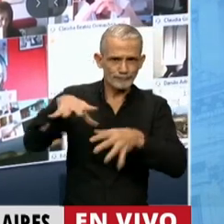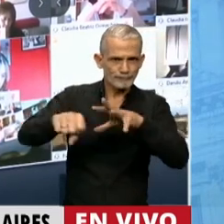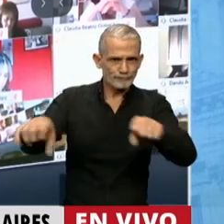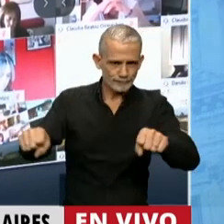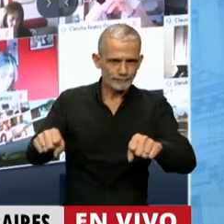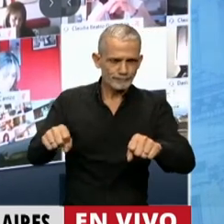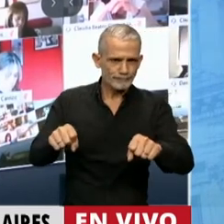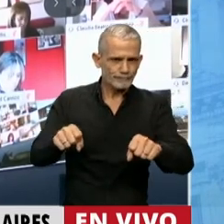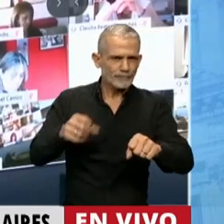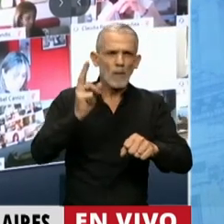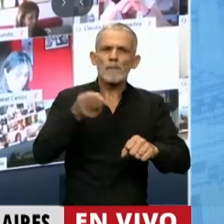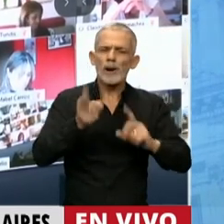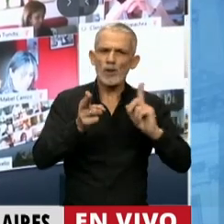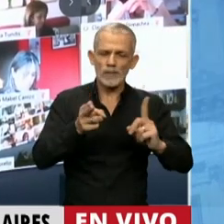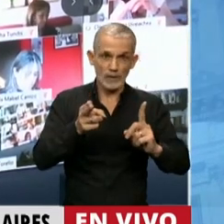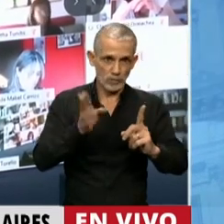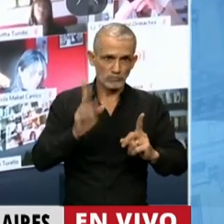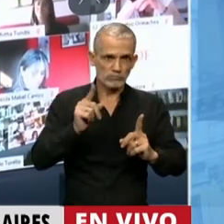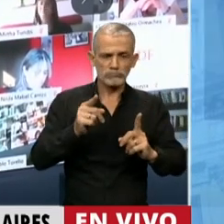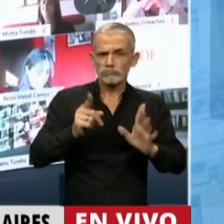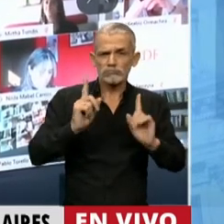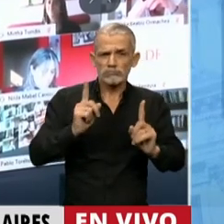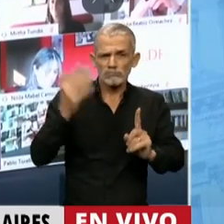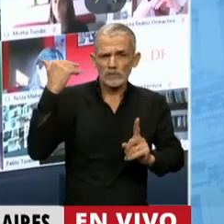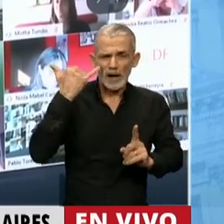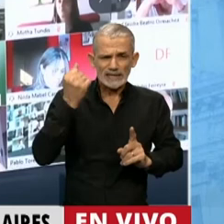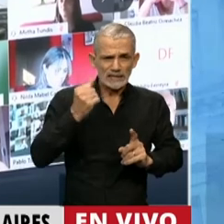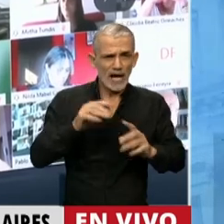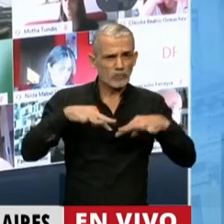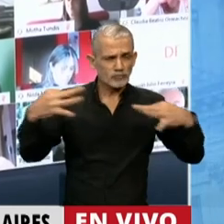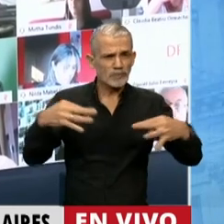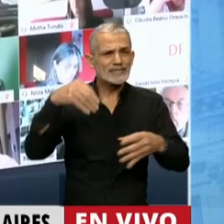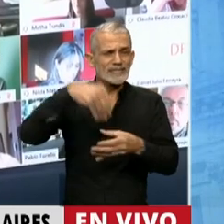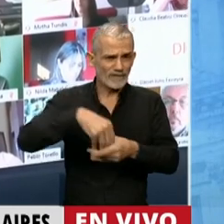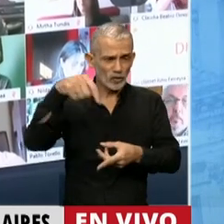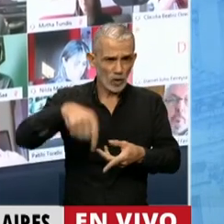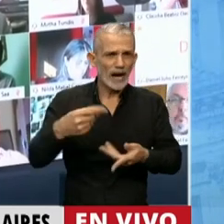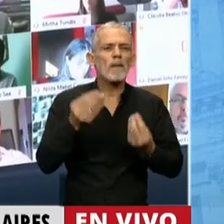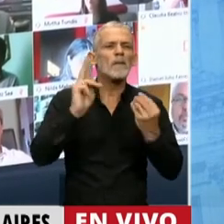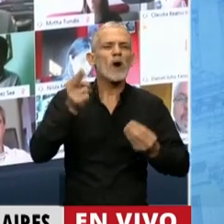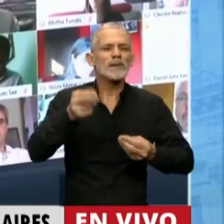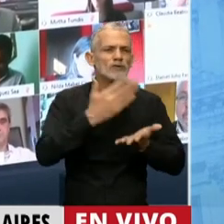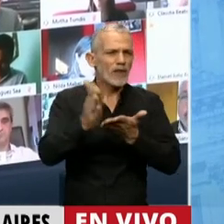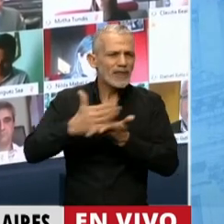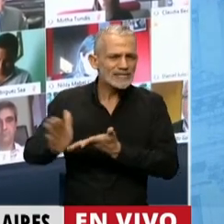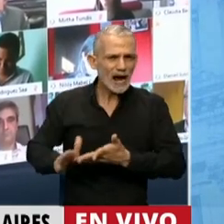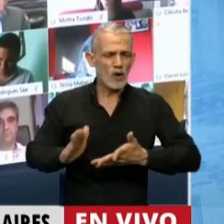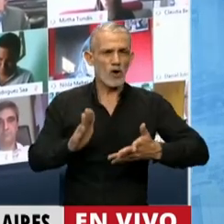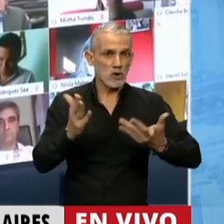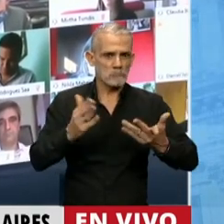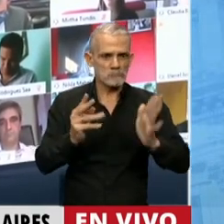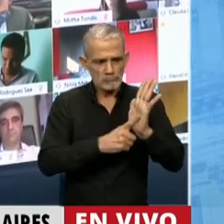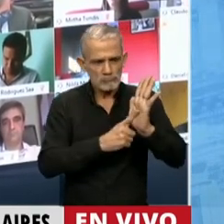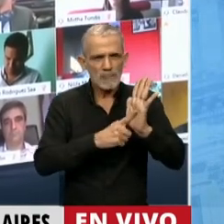último periodo, extendiendo nada más nada menos que una medida que se ha votado en esta Cámara, que es la medida de prohibición de desalojos que está